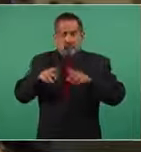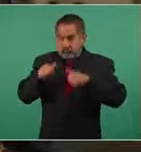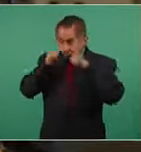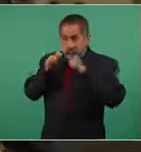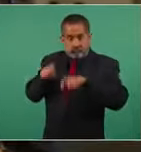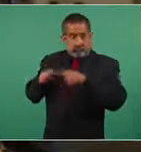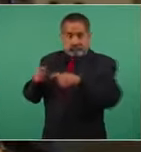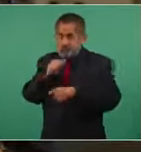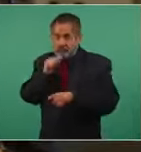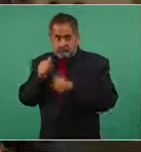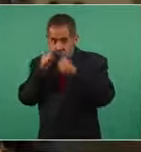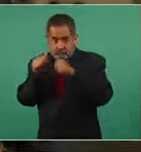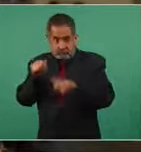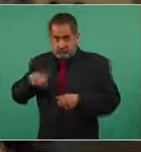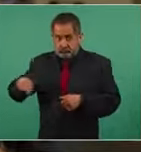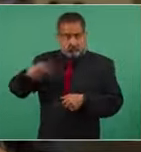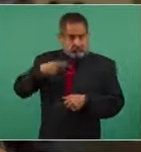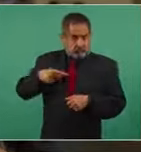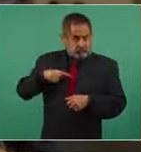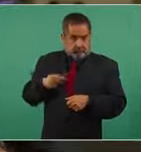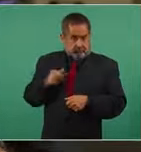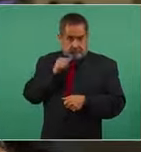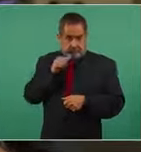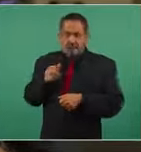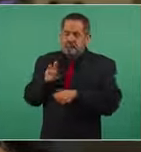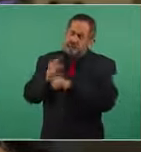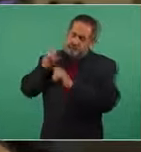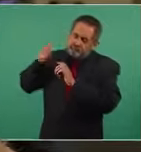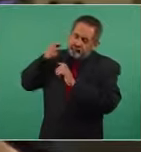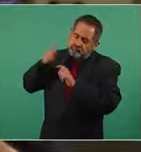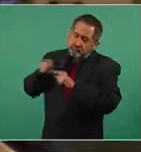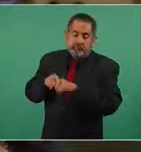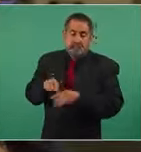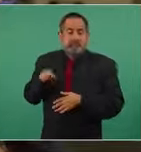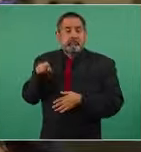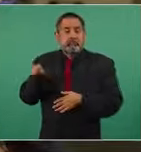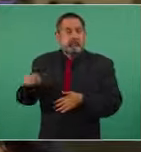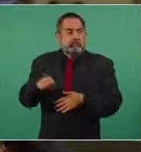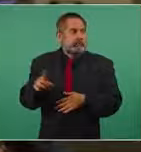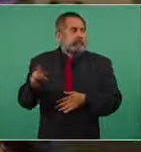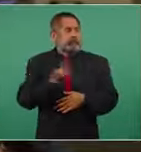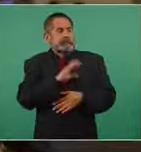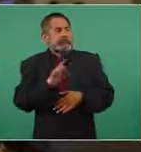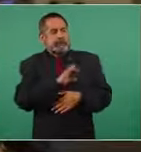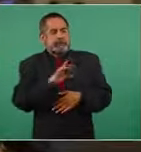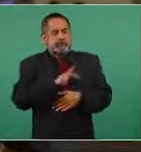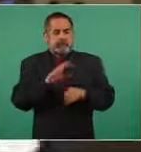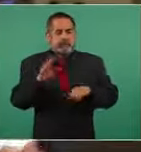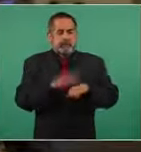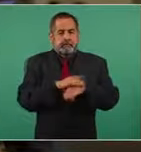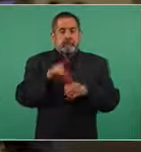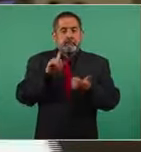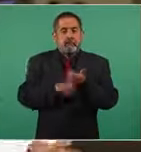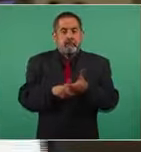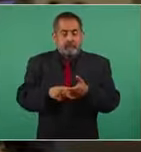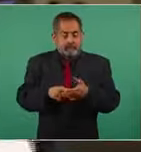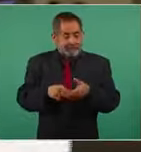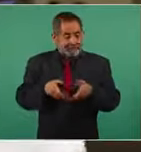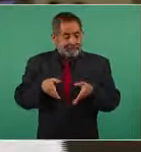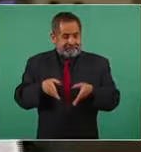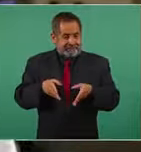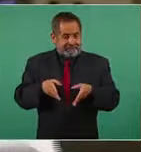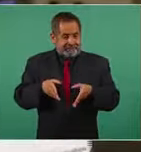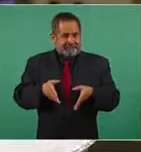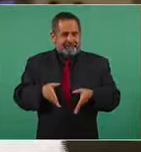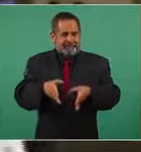dado voz a estos sobrevivientes. Uno de ellos cayó en pánico porque estábamos en la orilla del